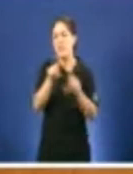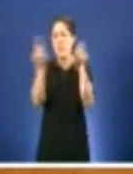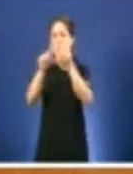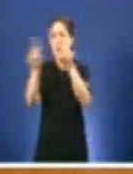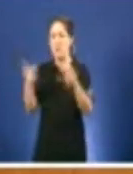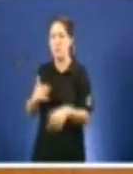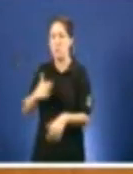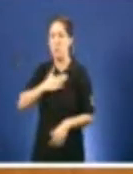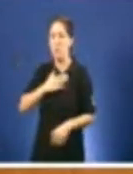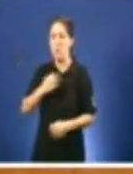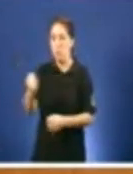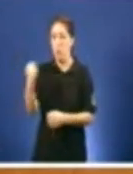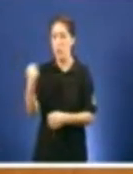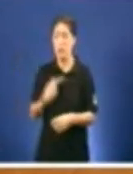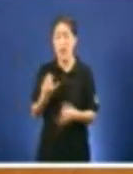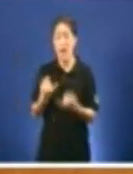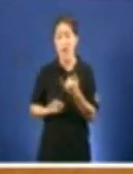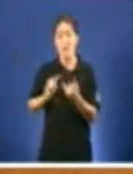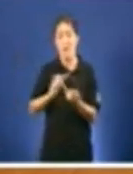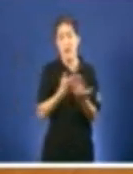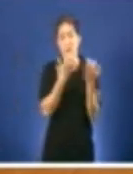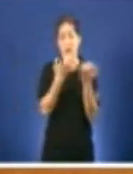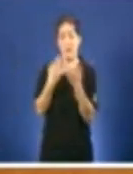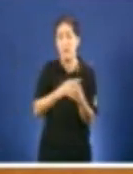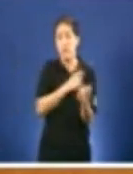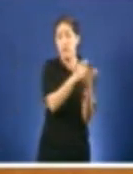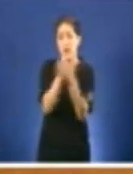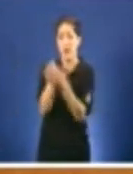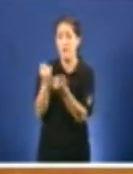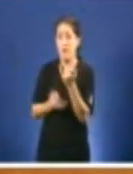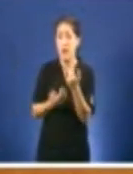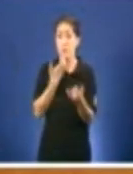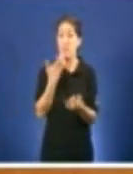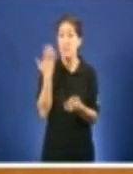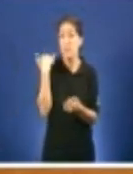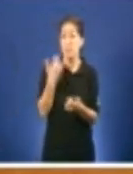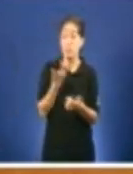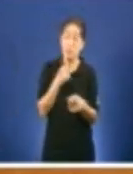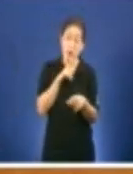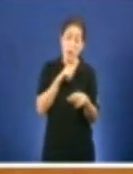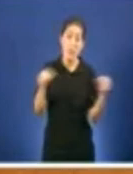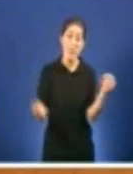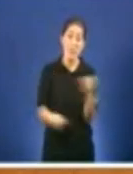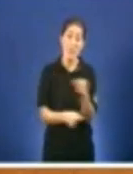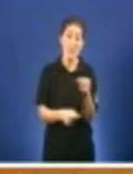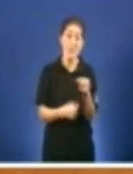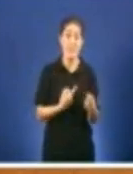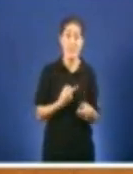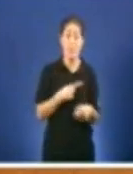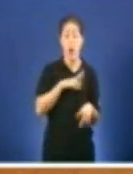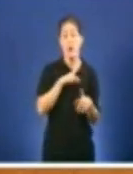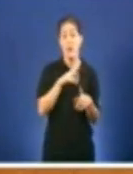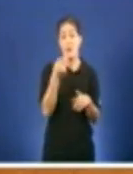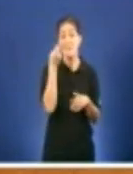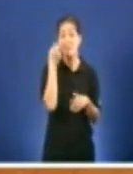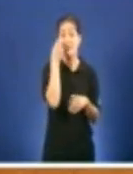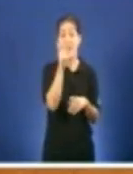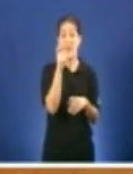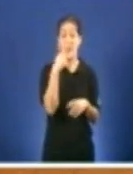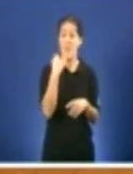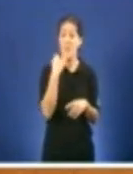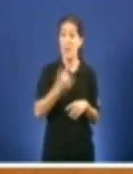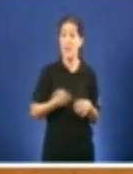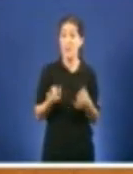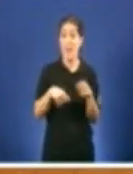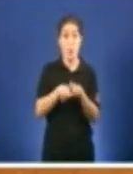Intereses da débeda nacida, por exemplo, do famoso déficit da tarifa eléctrica para melhorar os resultados das grandes compañías de